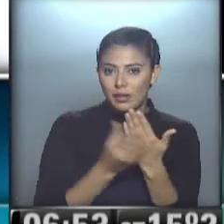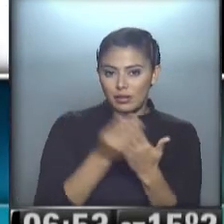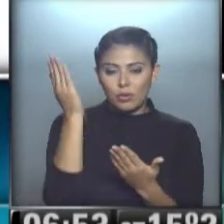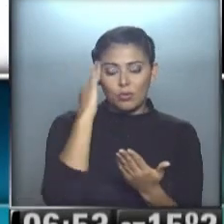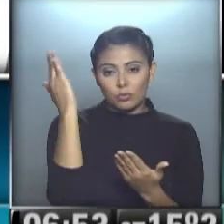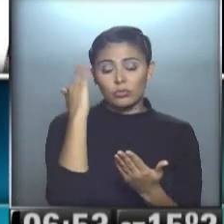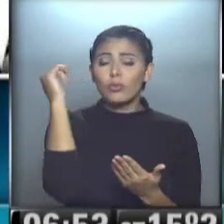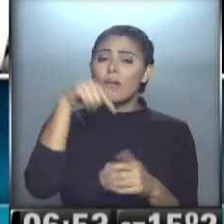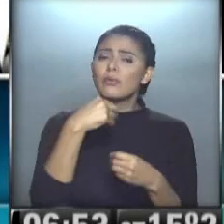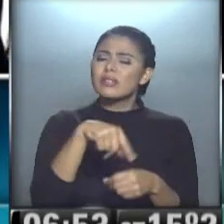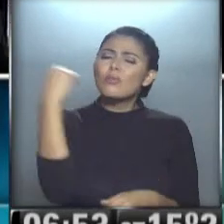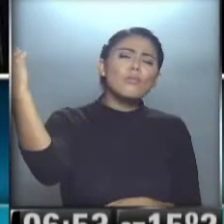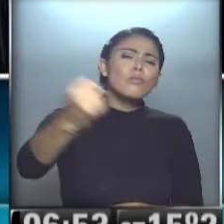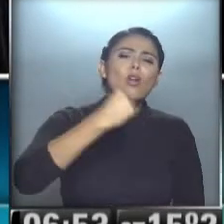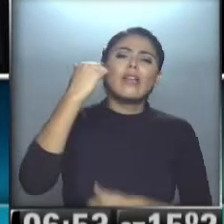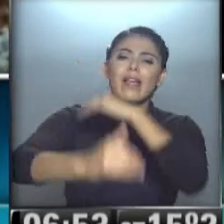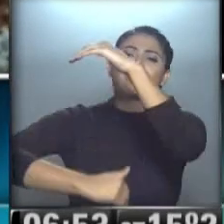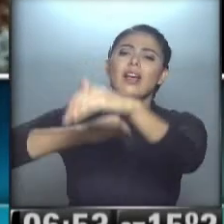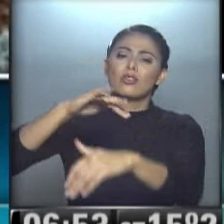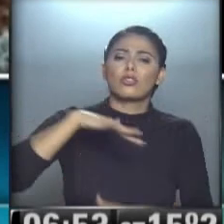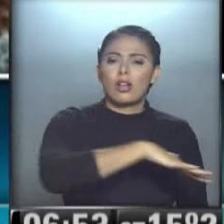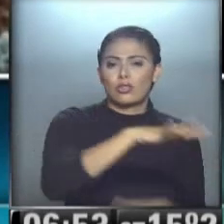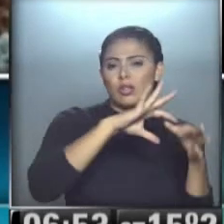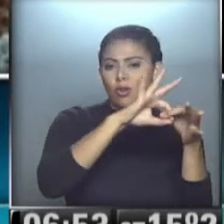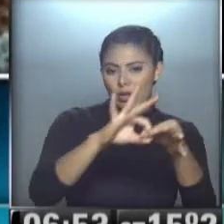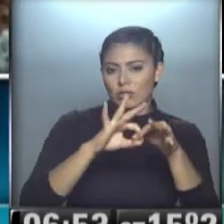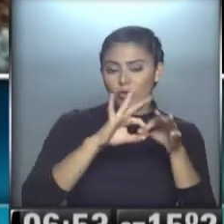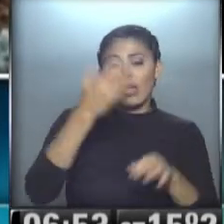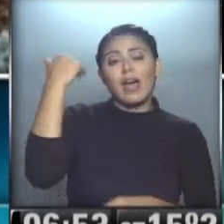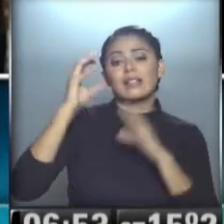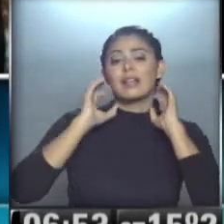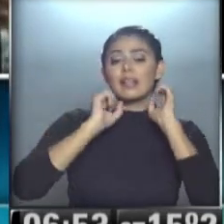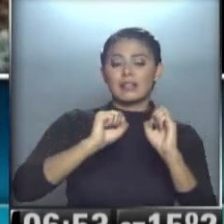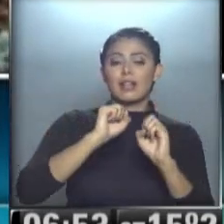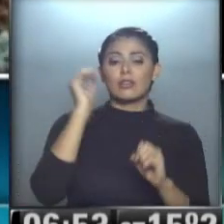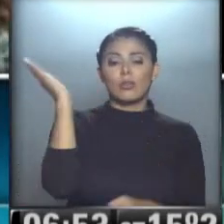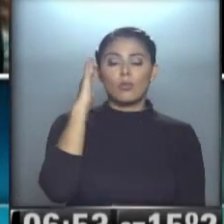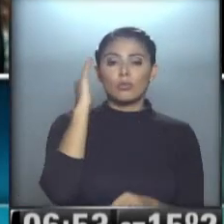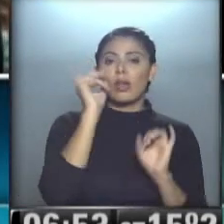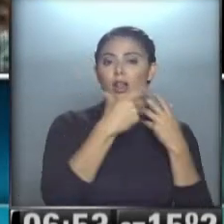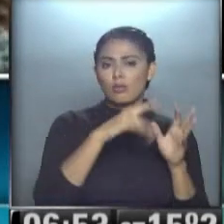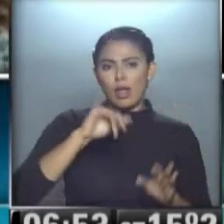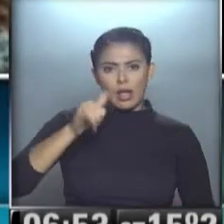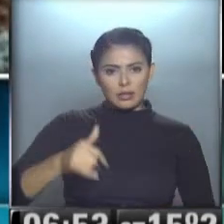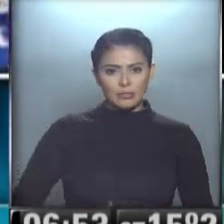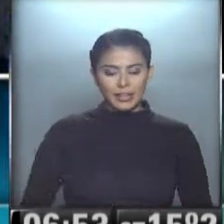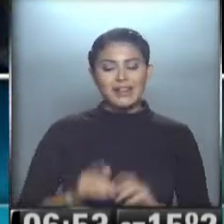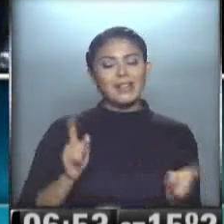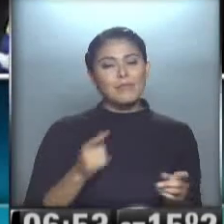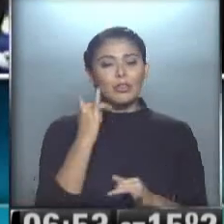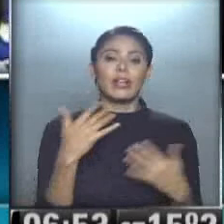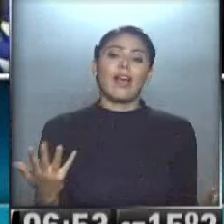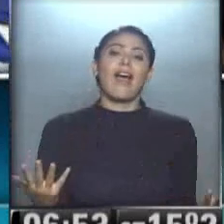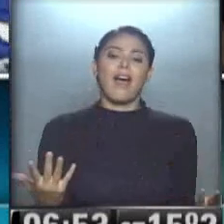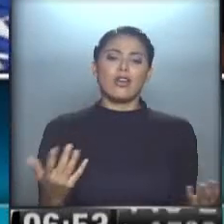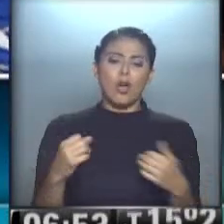representa en el desarrollo y la cohesión social. Se le aceptó la renuncia al Secretario del Área, Jorge Cosia. También estaremos hablando de, claro,